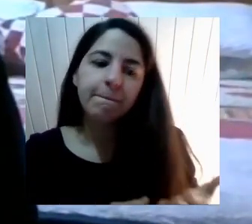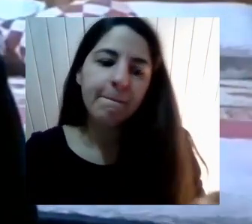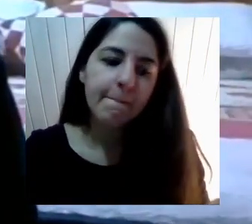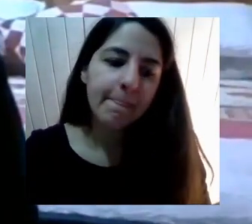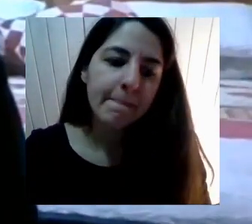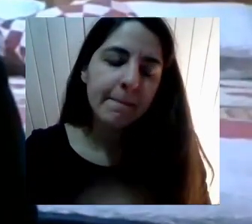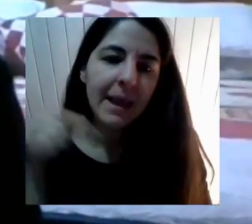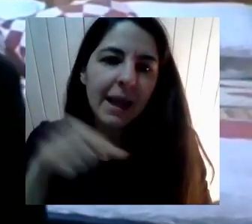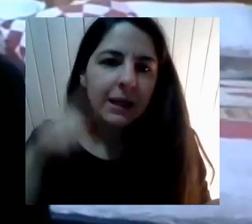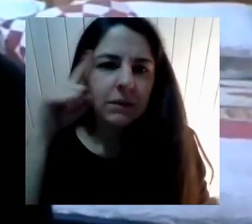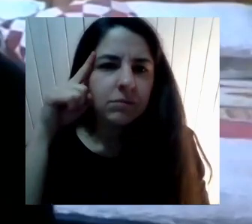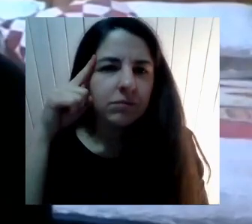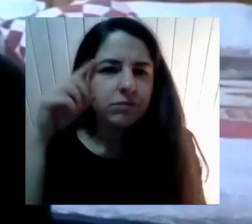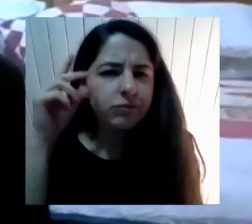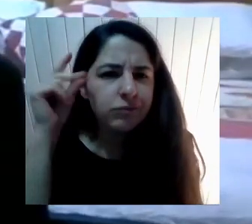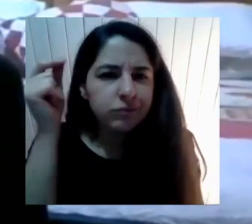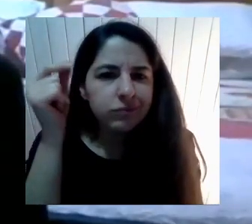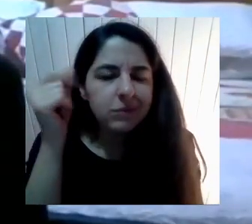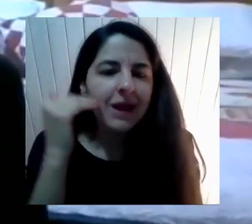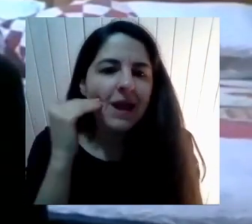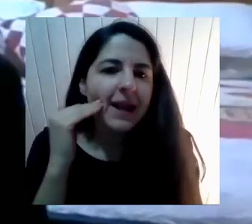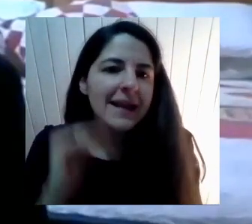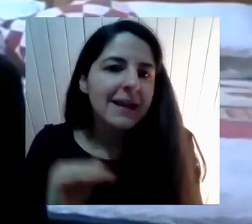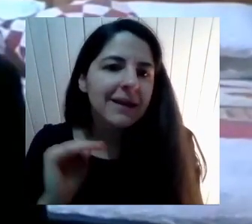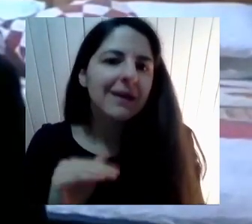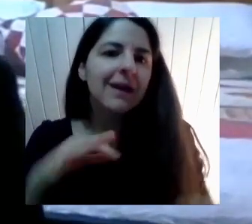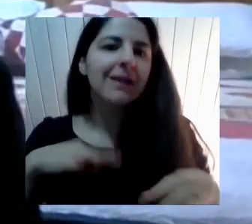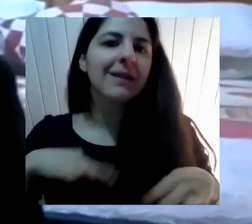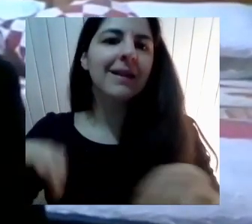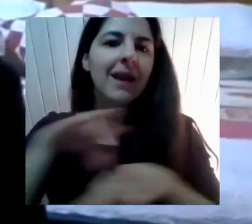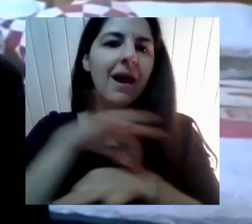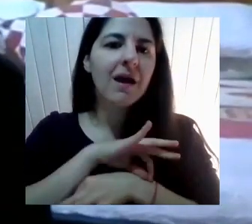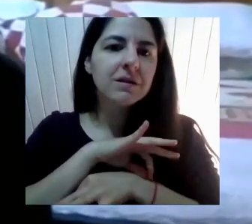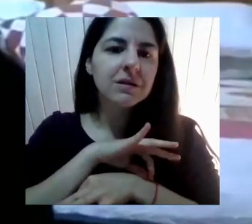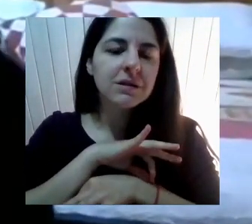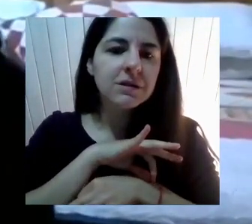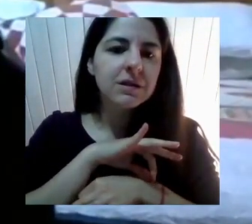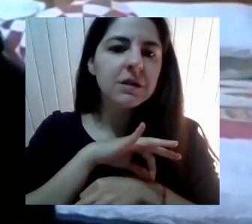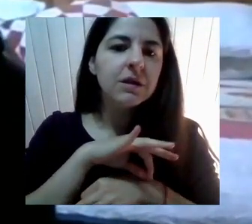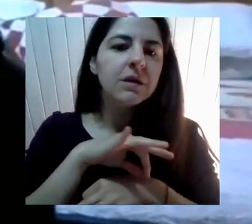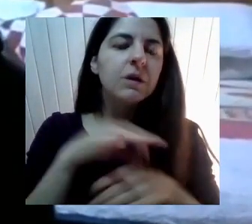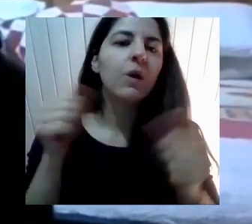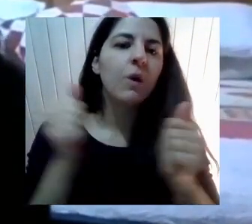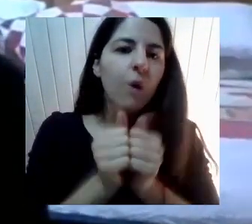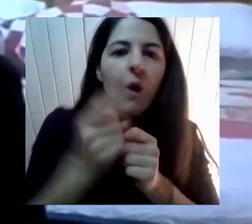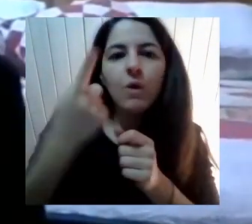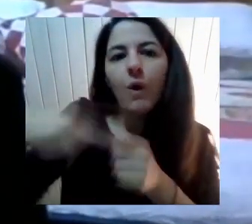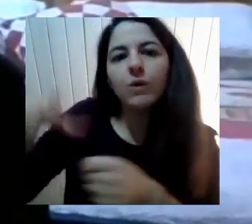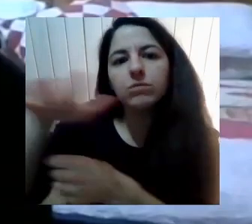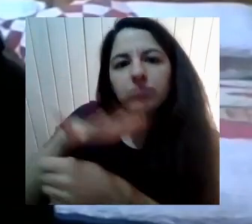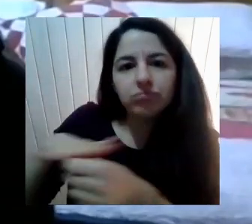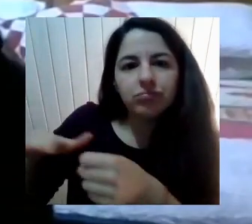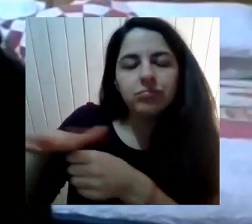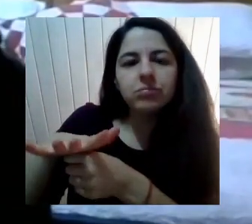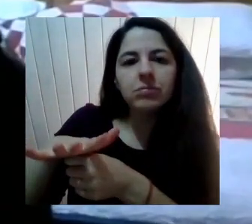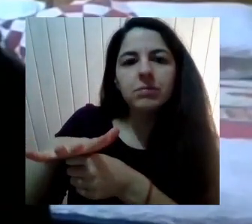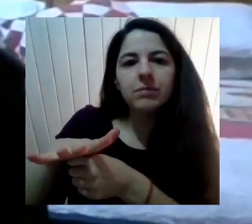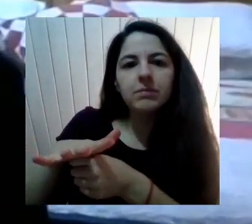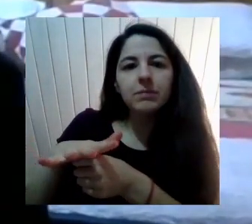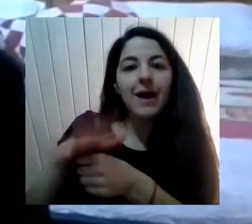idea De la infancia Trans Y sumada También a otros Fenómenos Como lo que propone El feminismo